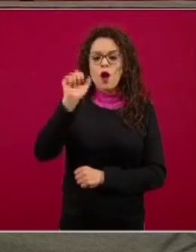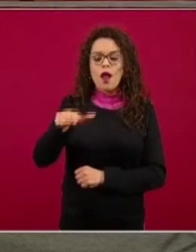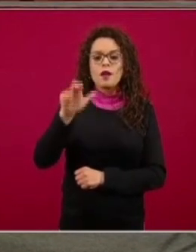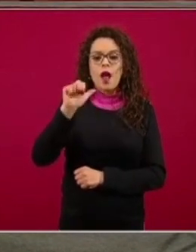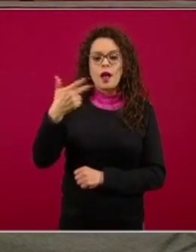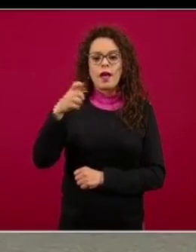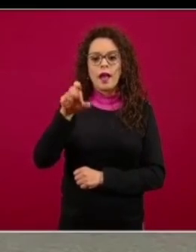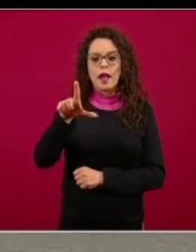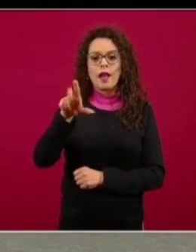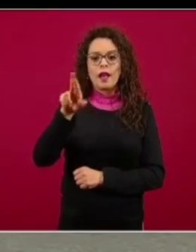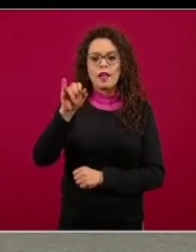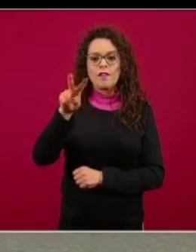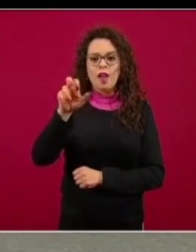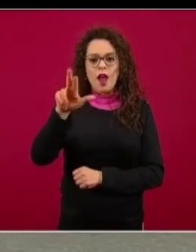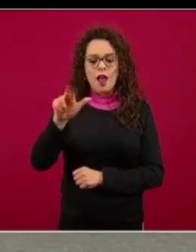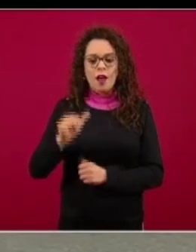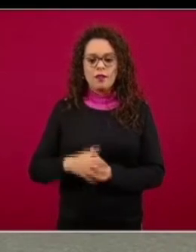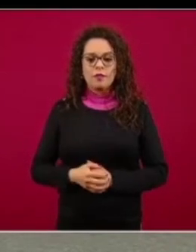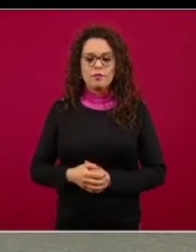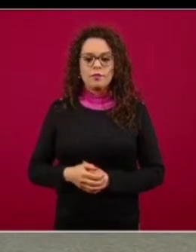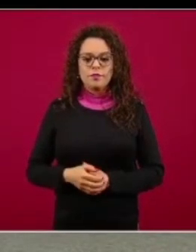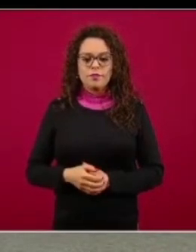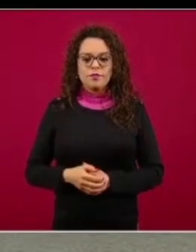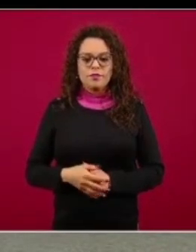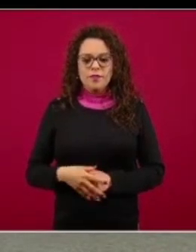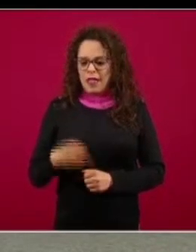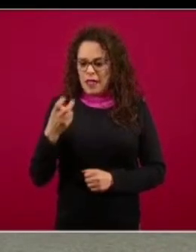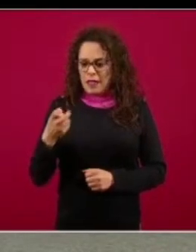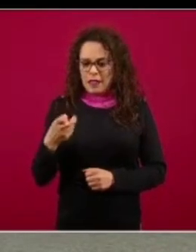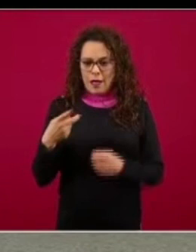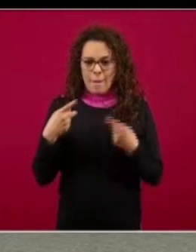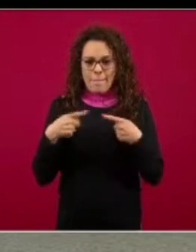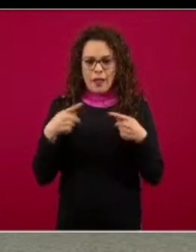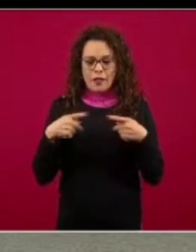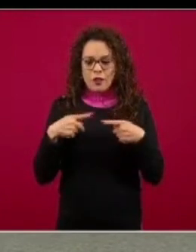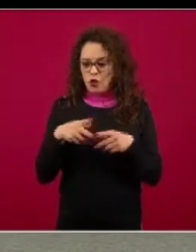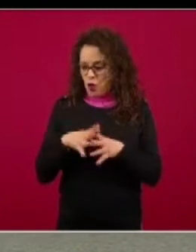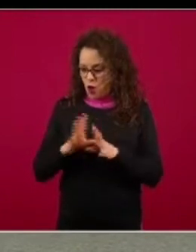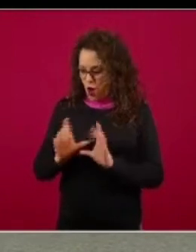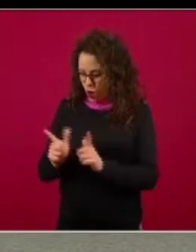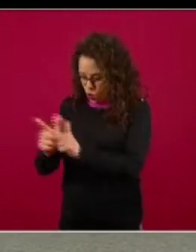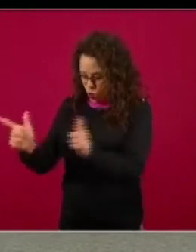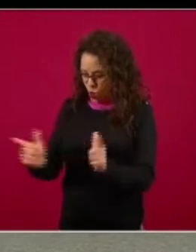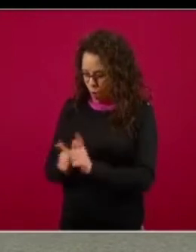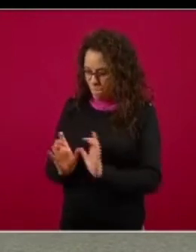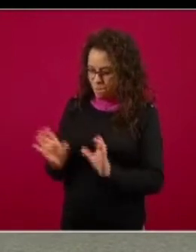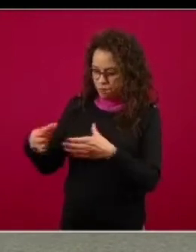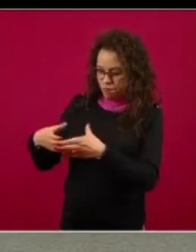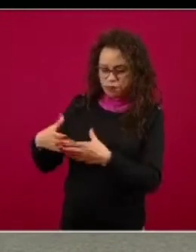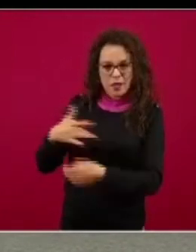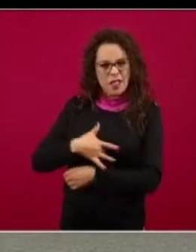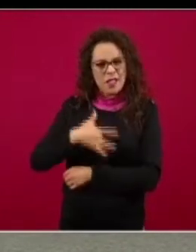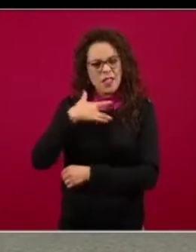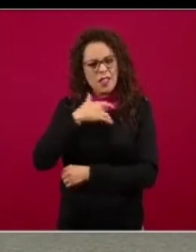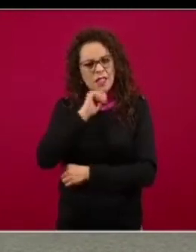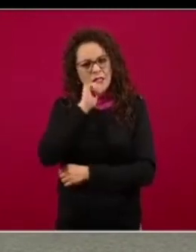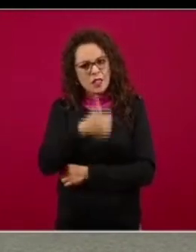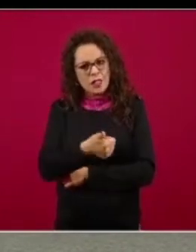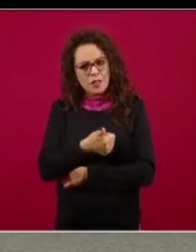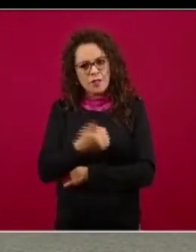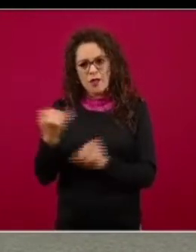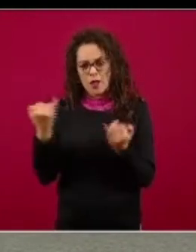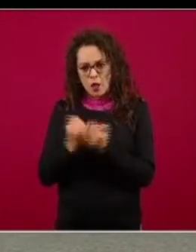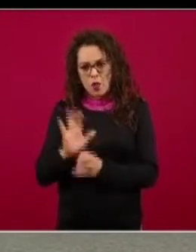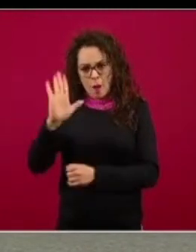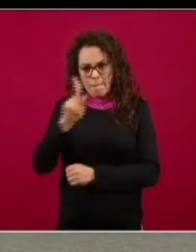este esta cantidad de personas asintomáticas es no sé similar a otras enfermedades hay otras